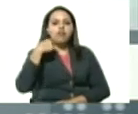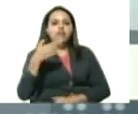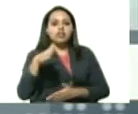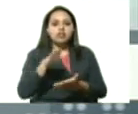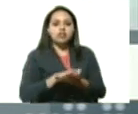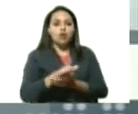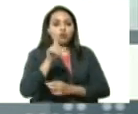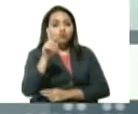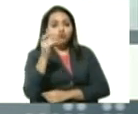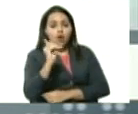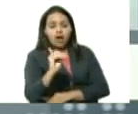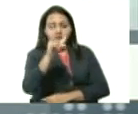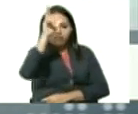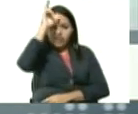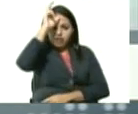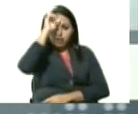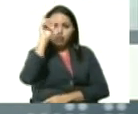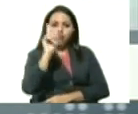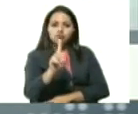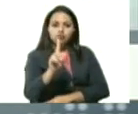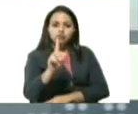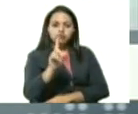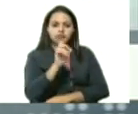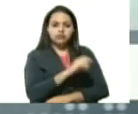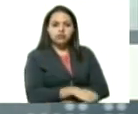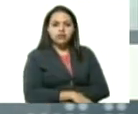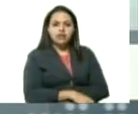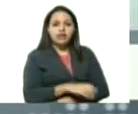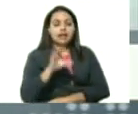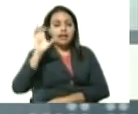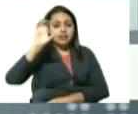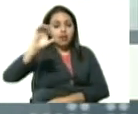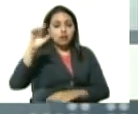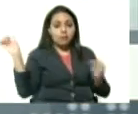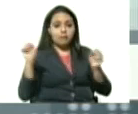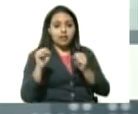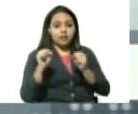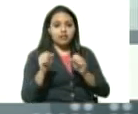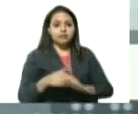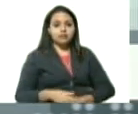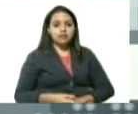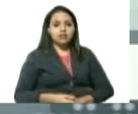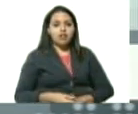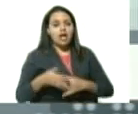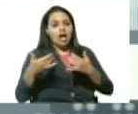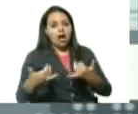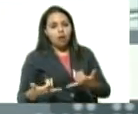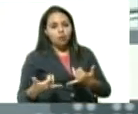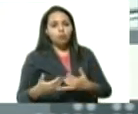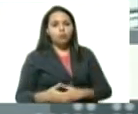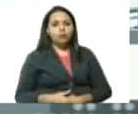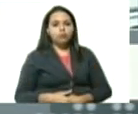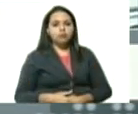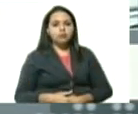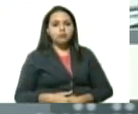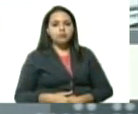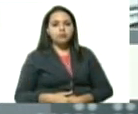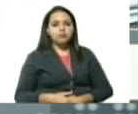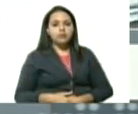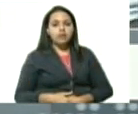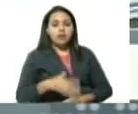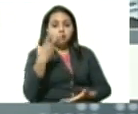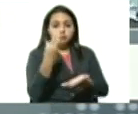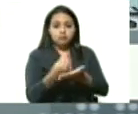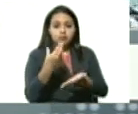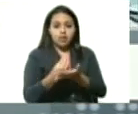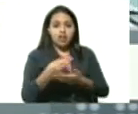ellos está en el estado Falcón y uno en el estado Mérida luego presidente nos vamos al oriente del país y en el estado Monagas tenemos